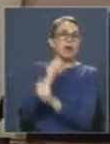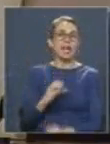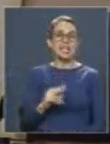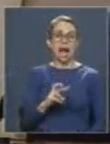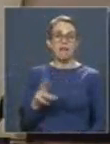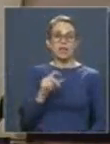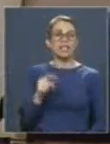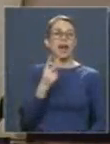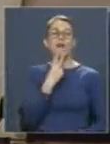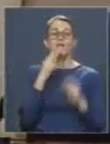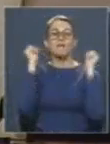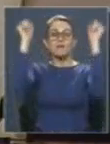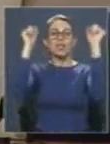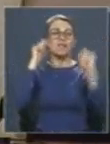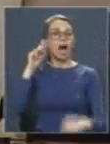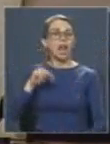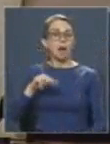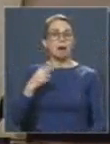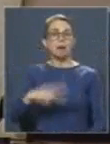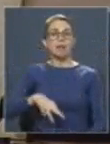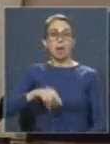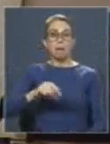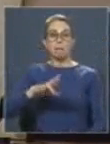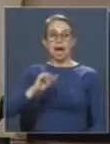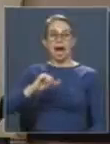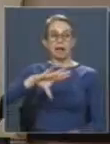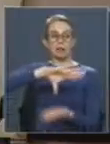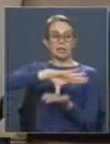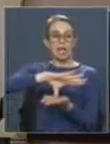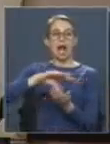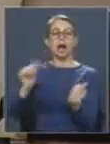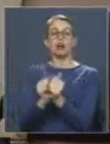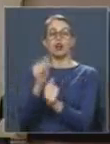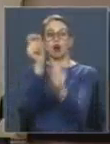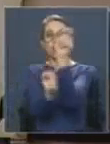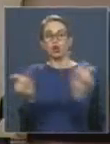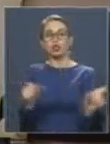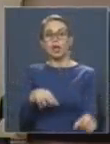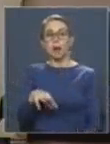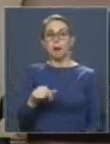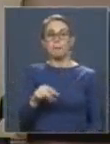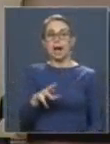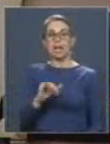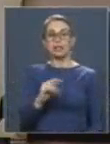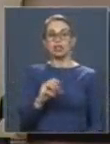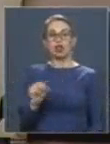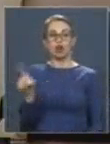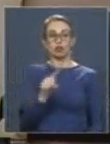¡Vivan las madres de la matria con matriotas! Gracias, señor presidente.